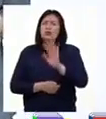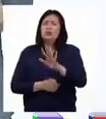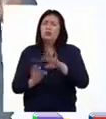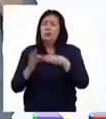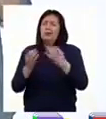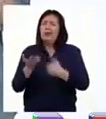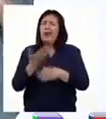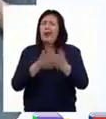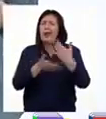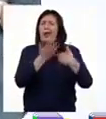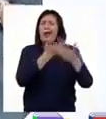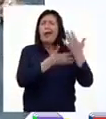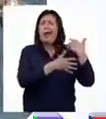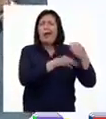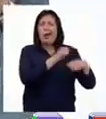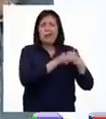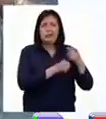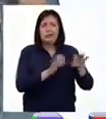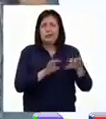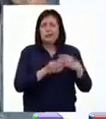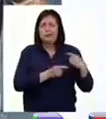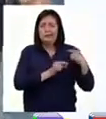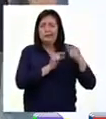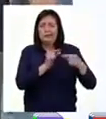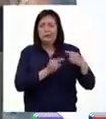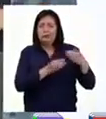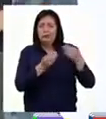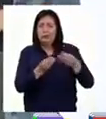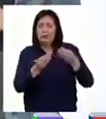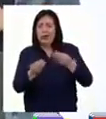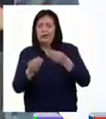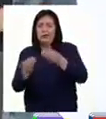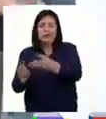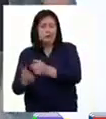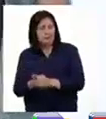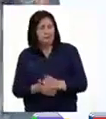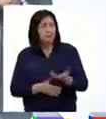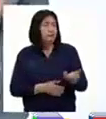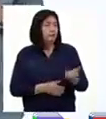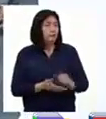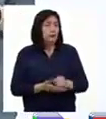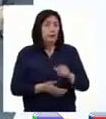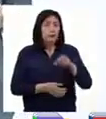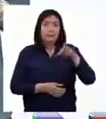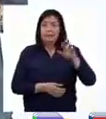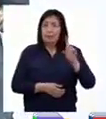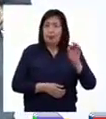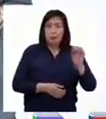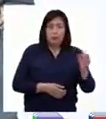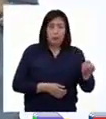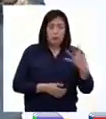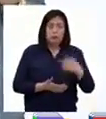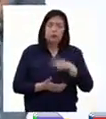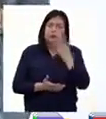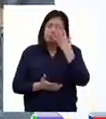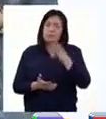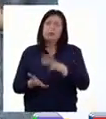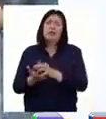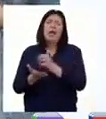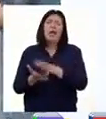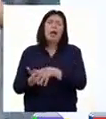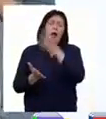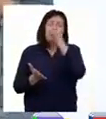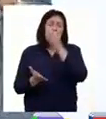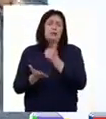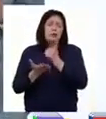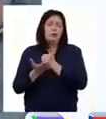familia practica desde hace muchos años y lo transmite de generación en generación. Y Pedro dice creo que aprendió a colaborar